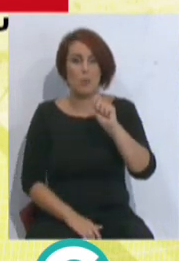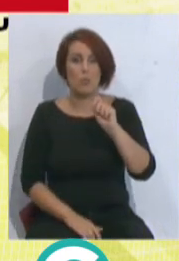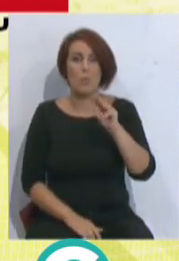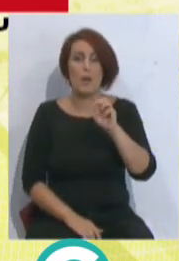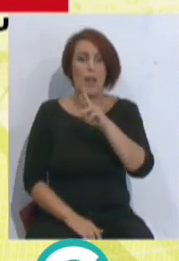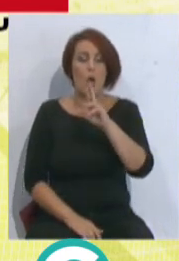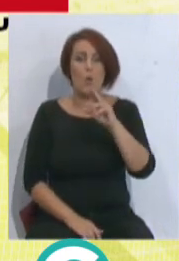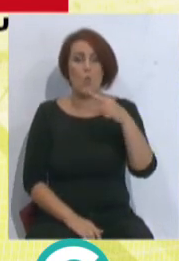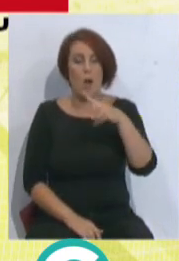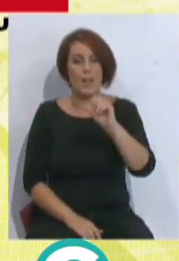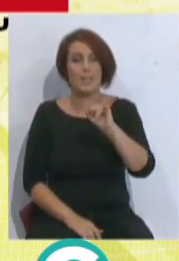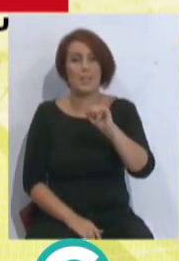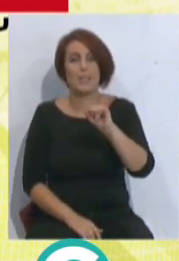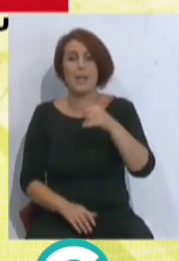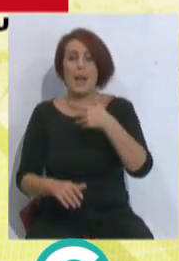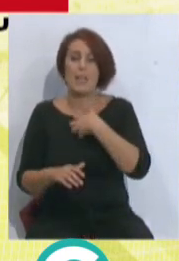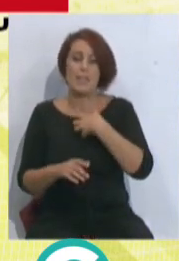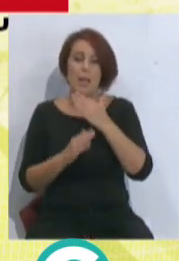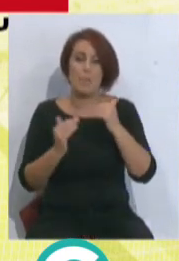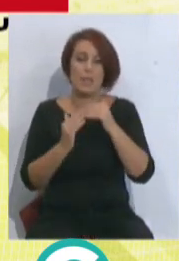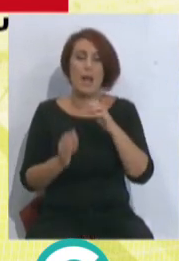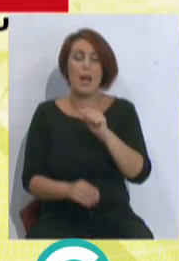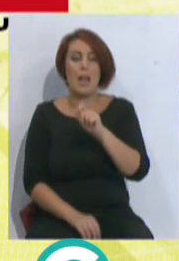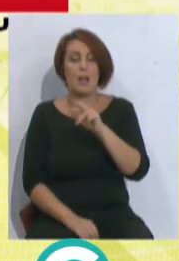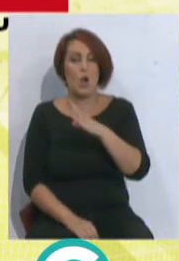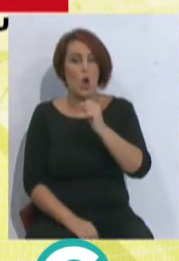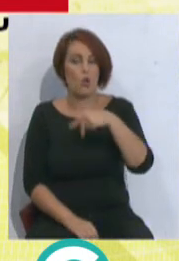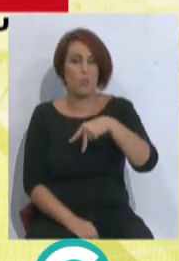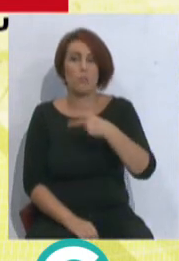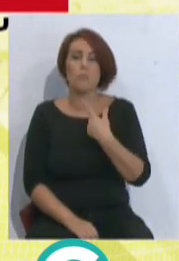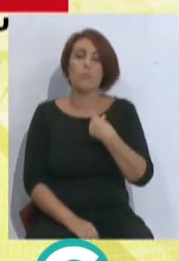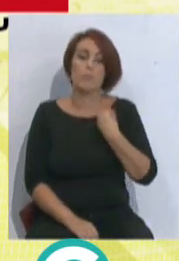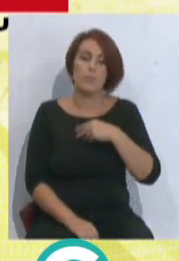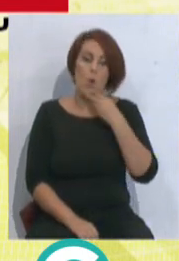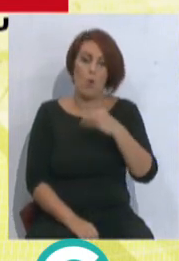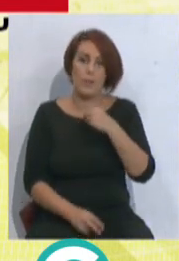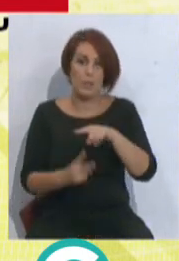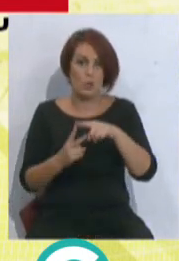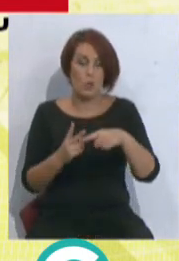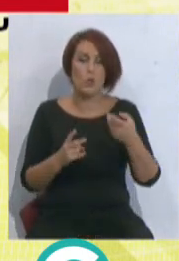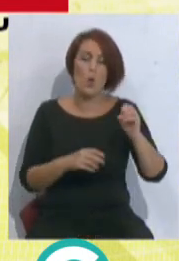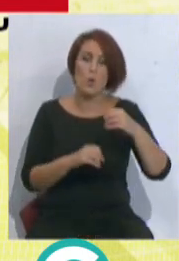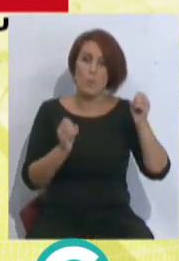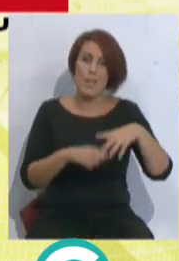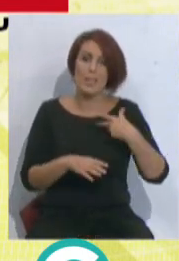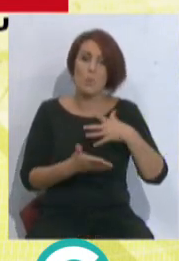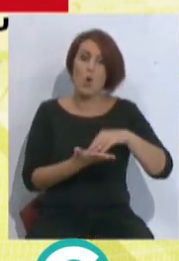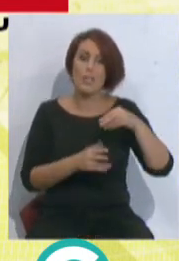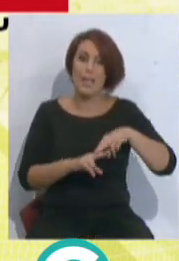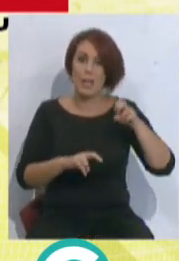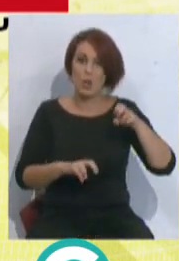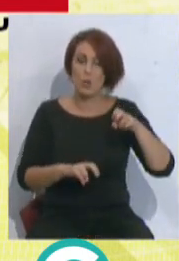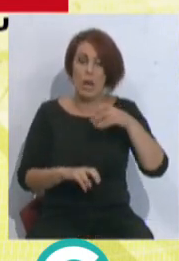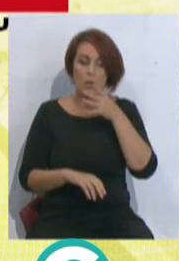Paraguay con Argentina, Tomi Alarcón, vemos a Bastida, vemos a Chus, Osmaggi, que está con la selección de Montenegro, que están